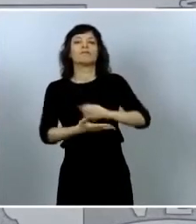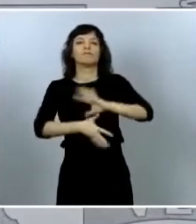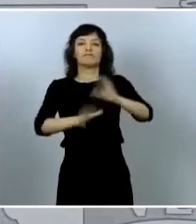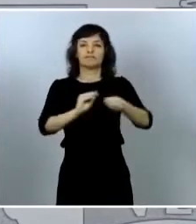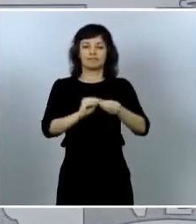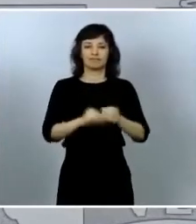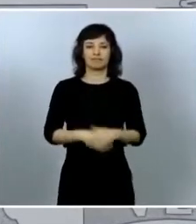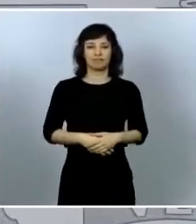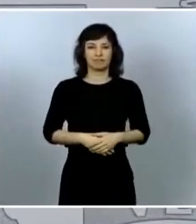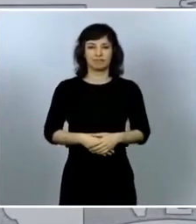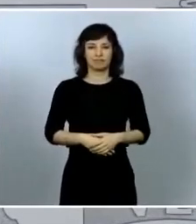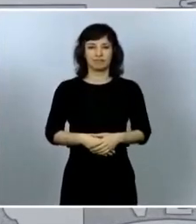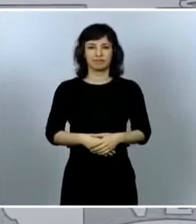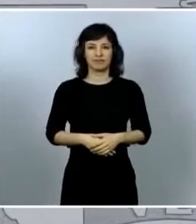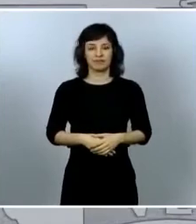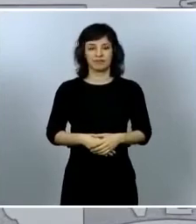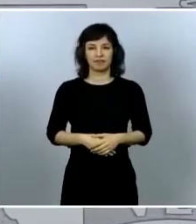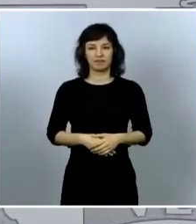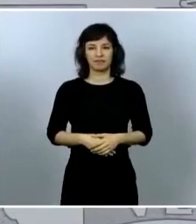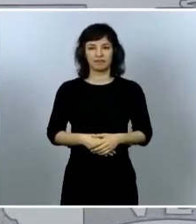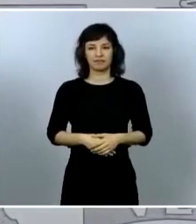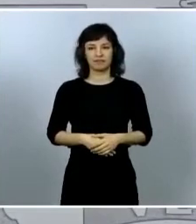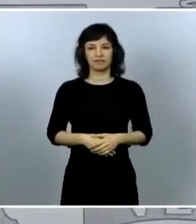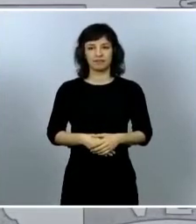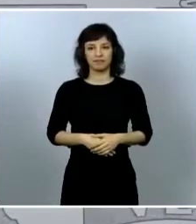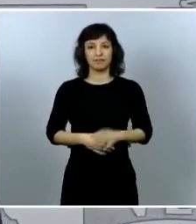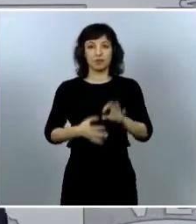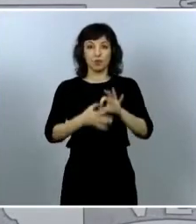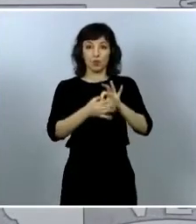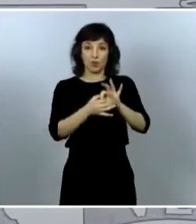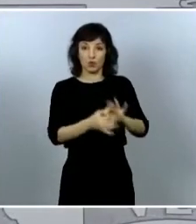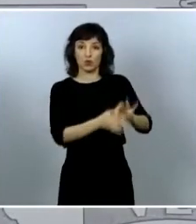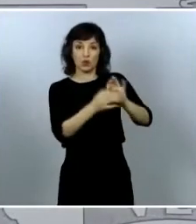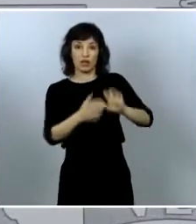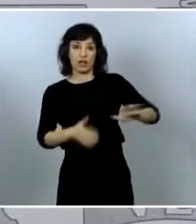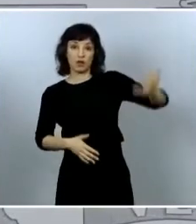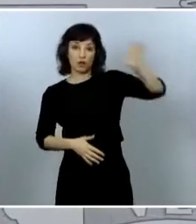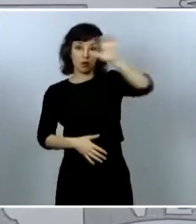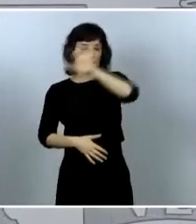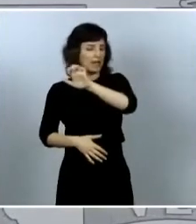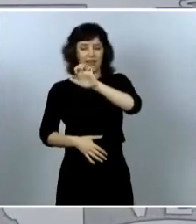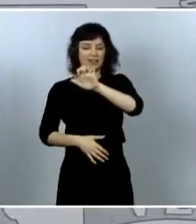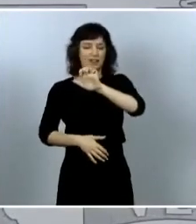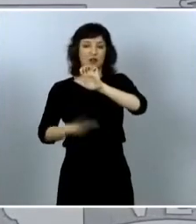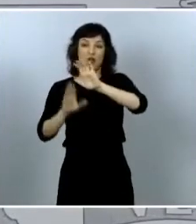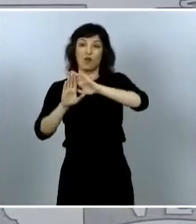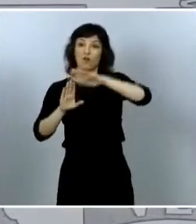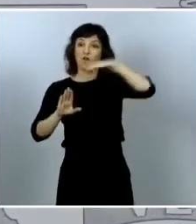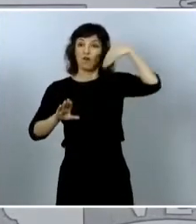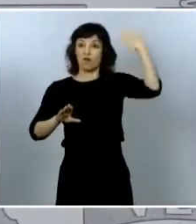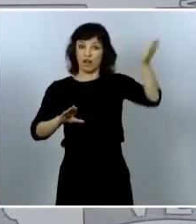no las interiores dentro de la Unión Europea en el marco Schengen sino las de terceros países